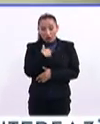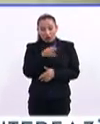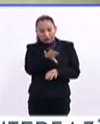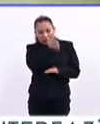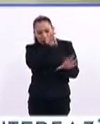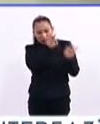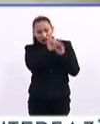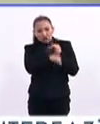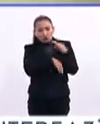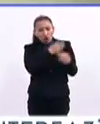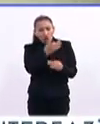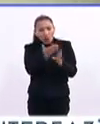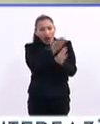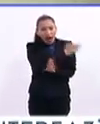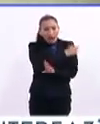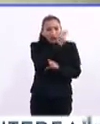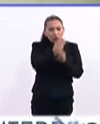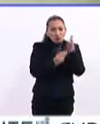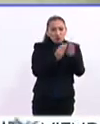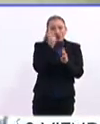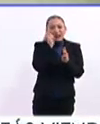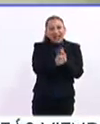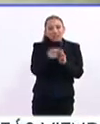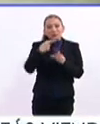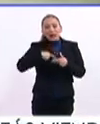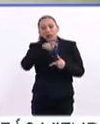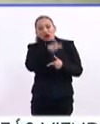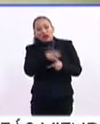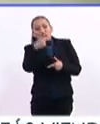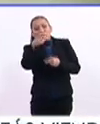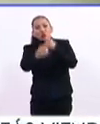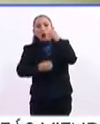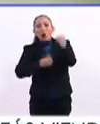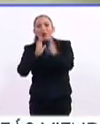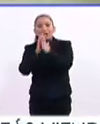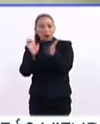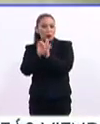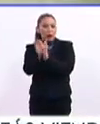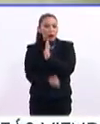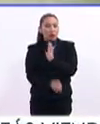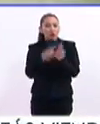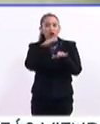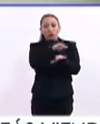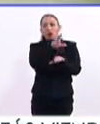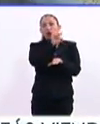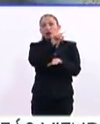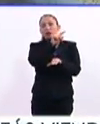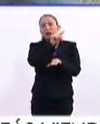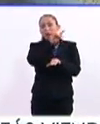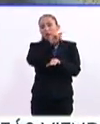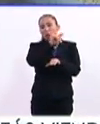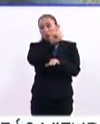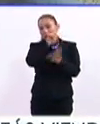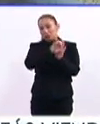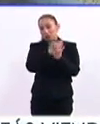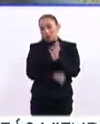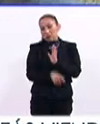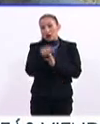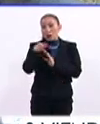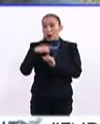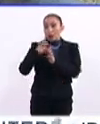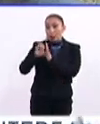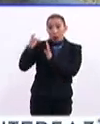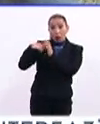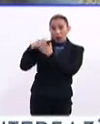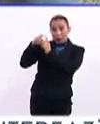rescatar todo lo que se ha escrito en el mundo sobre los propios autores y sus obras. Por ejemplo, sobre Octavio Paz. Debe haber artículos en